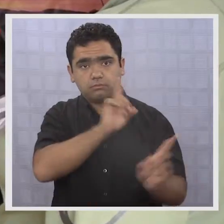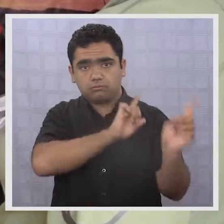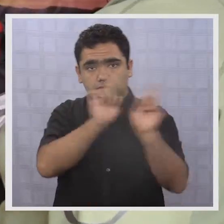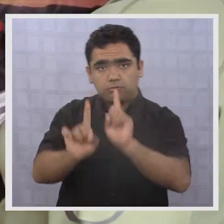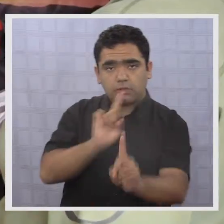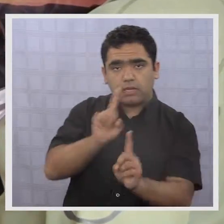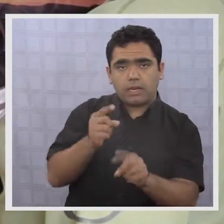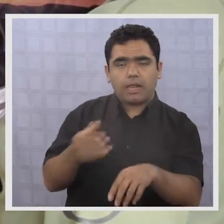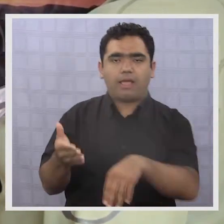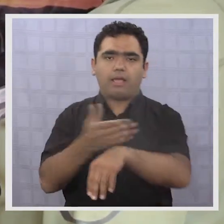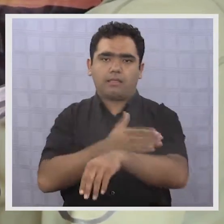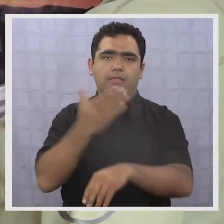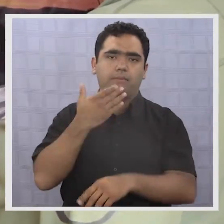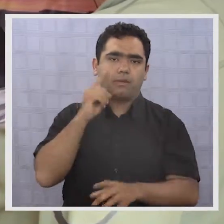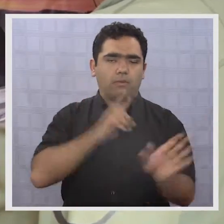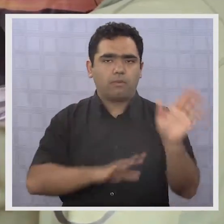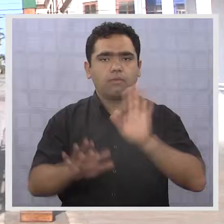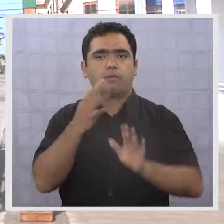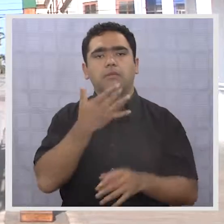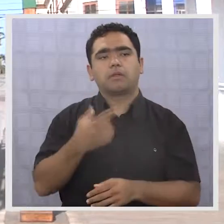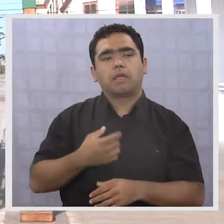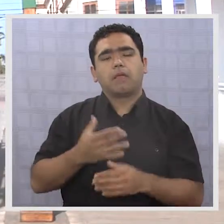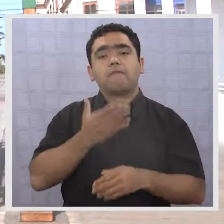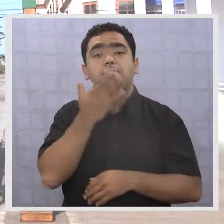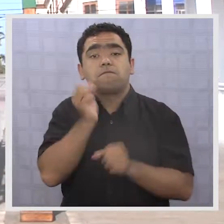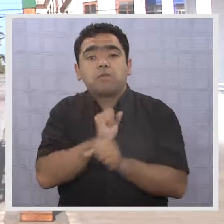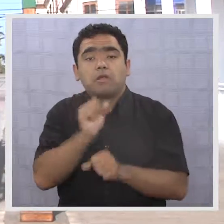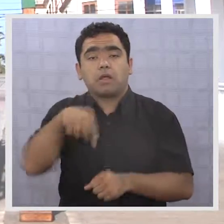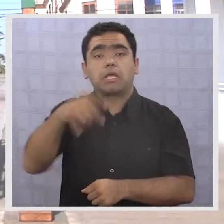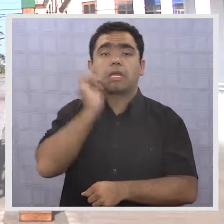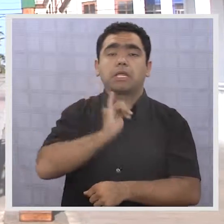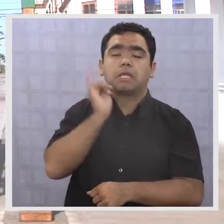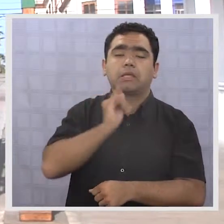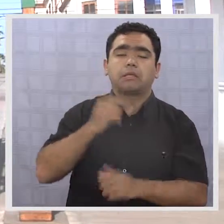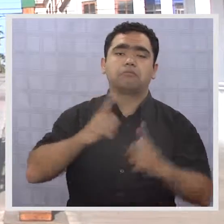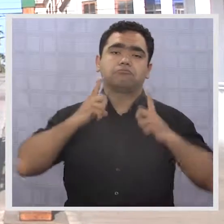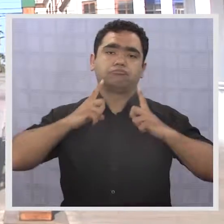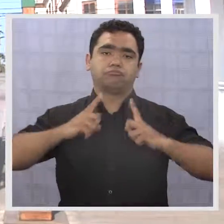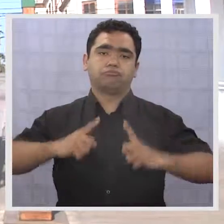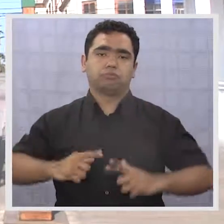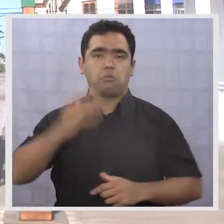disfrutarán del invierno en Iquique sin complicaciones que perturben su descanso.